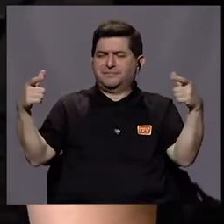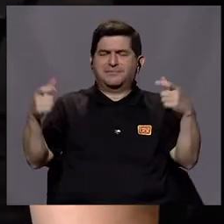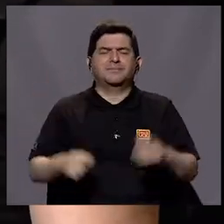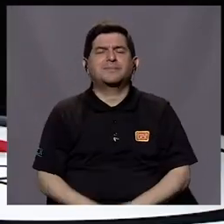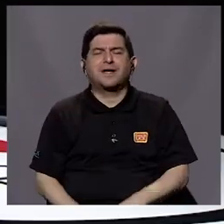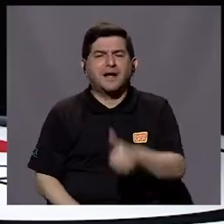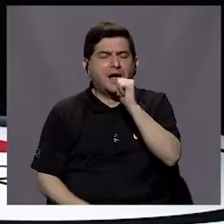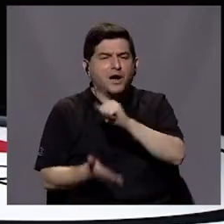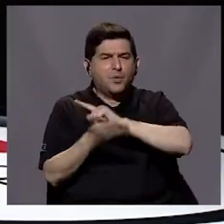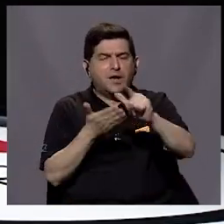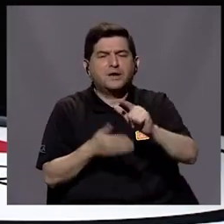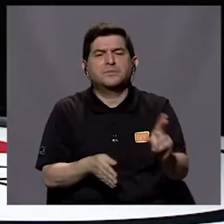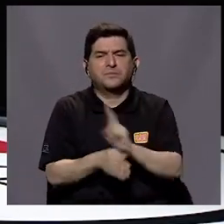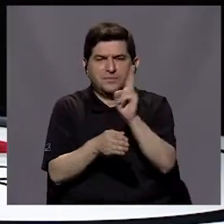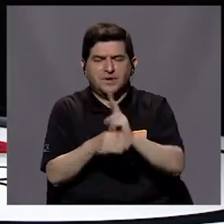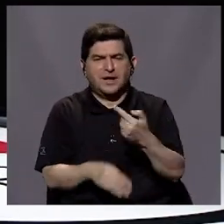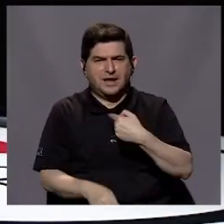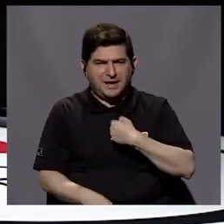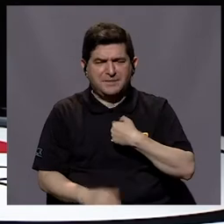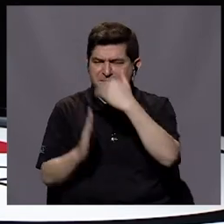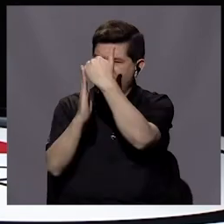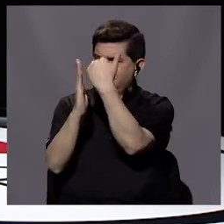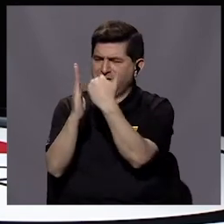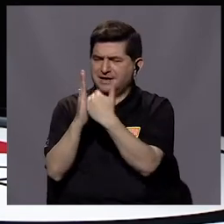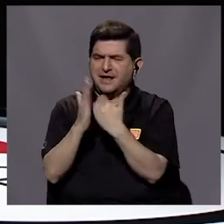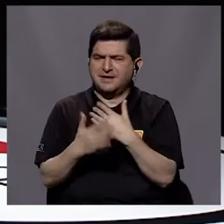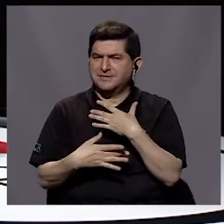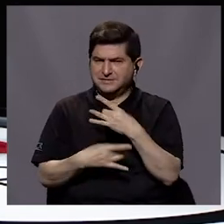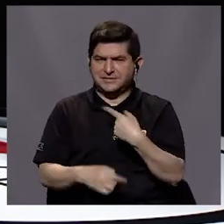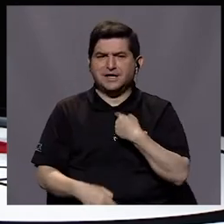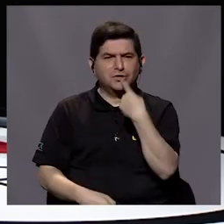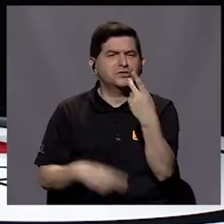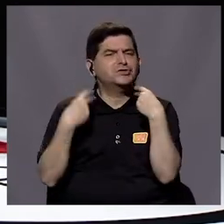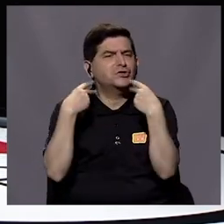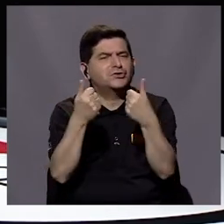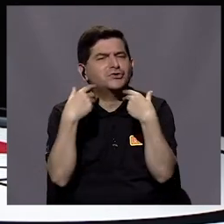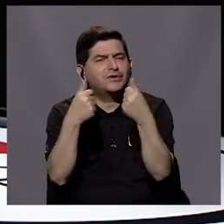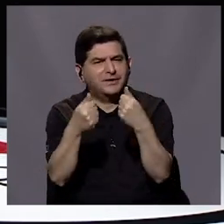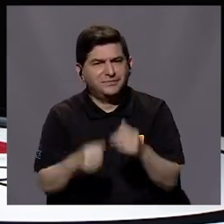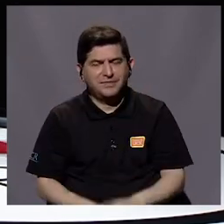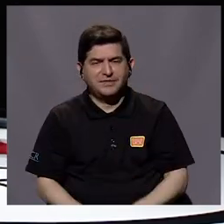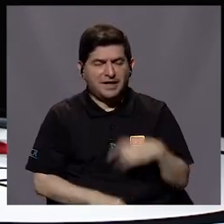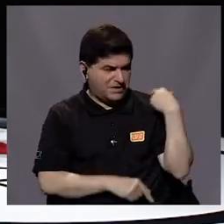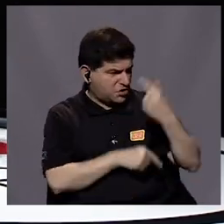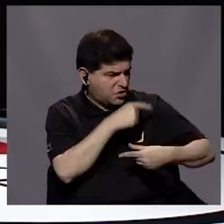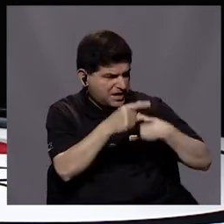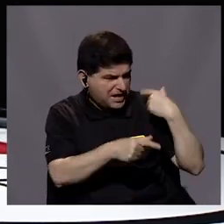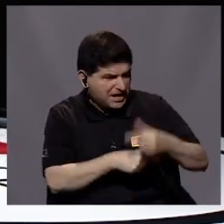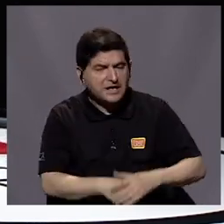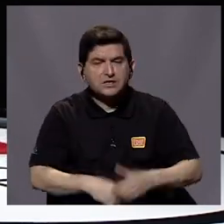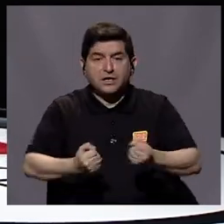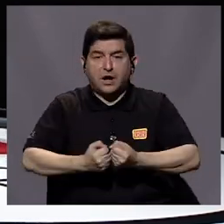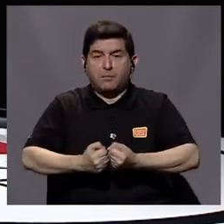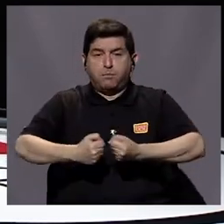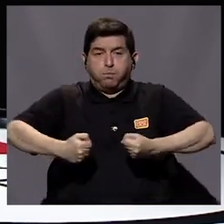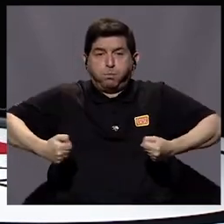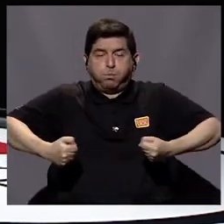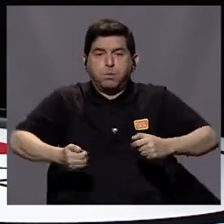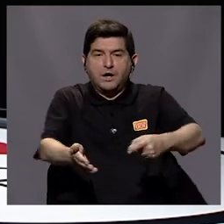de tener la gran cobertura de agua potable para la Hay una lista de cosas que a me llamó mucho la atención. Las voy a mencionar muy rápidamente. Que tienen que ver con genética, con